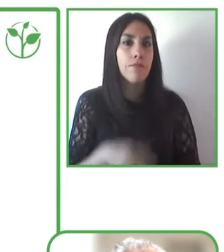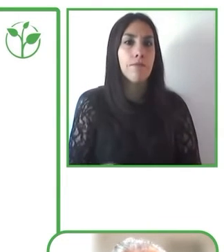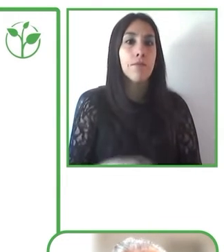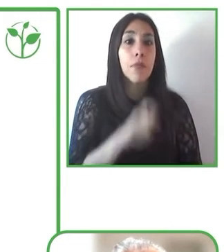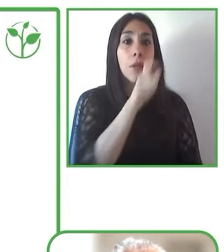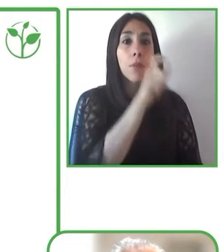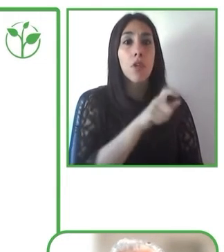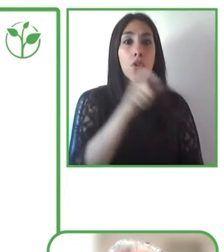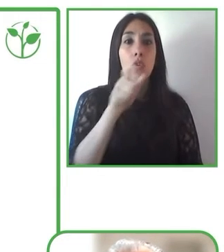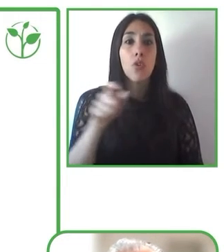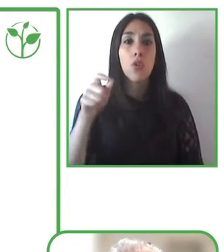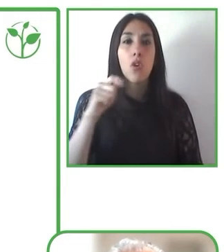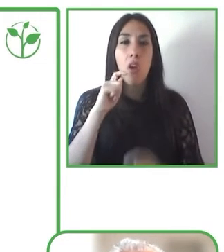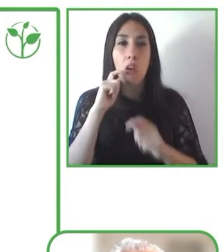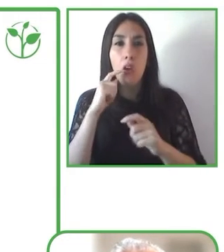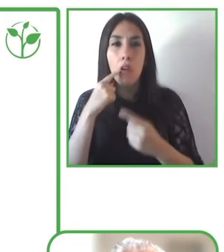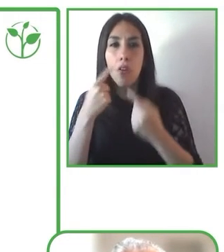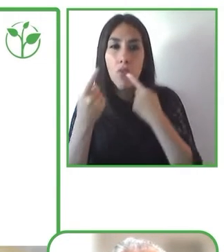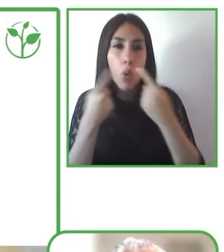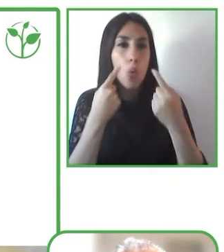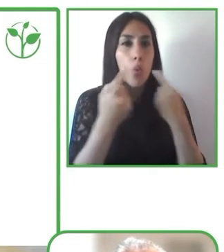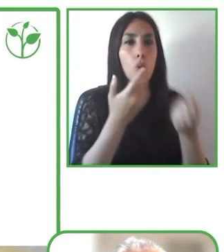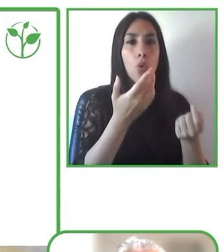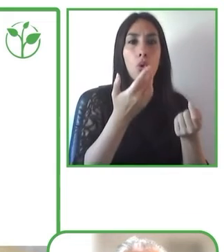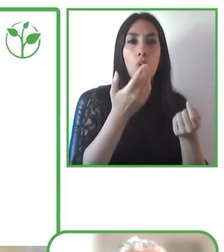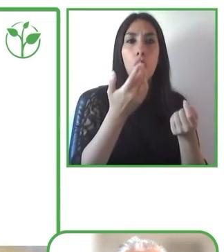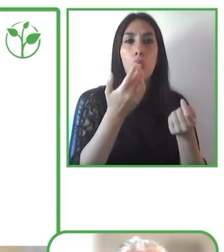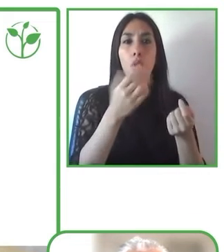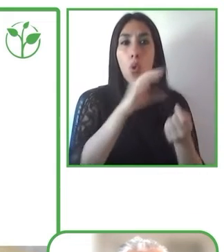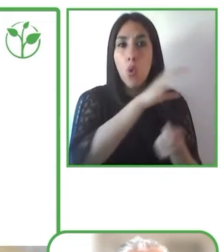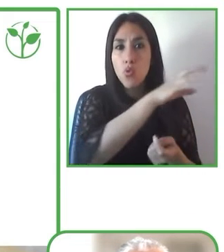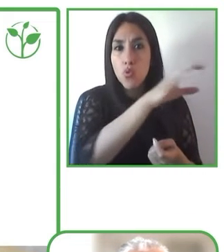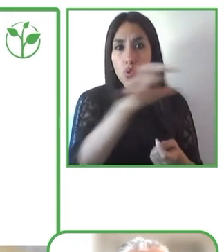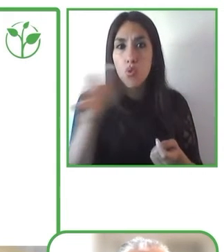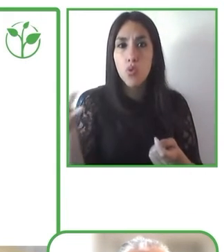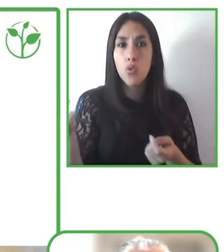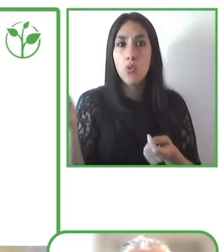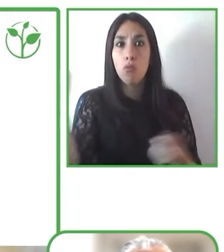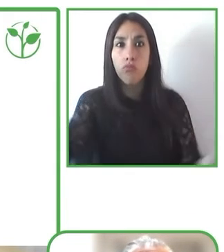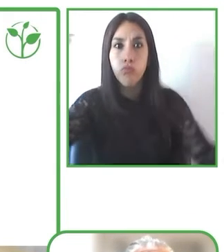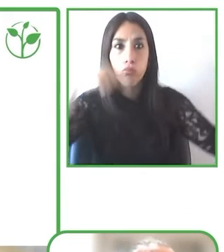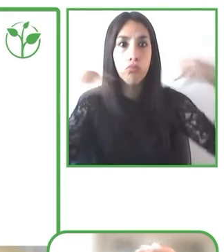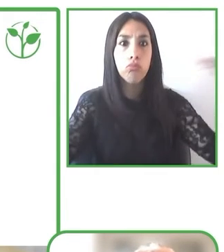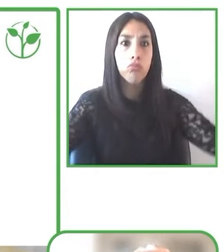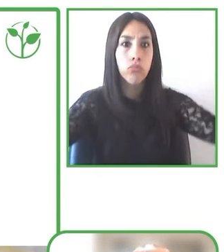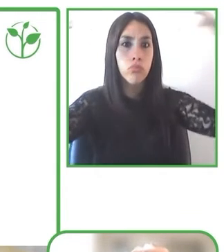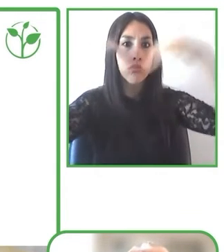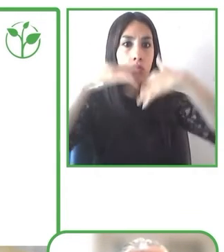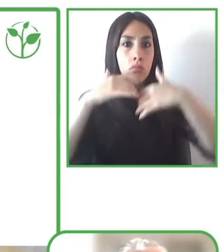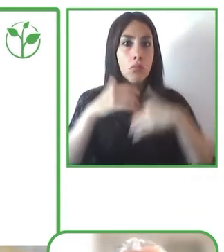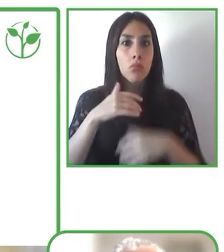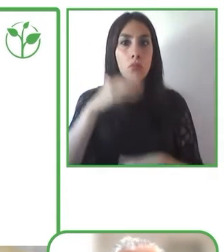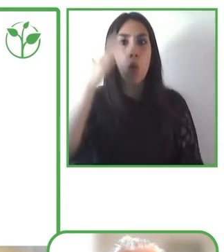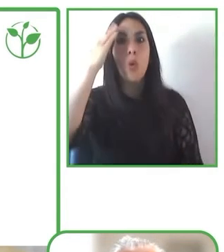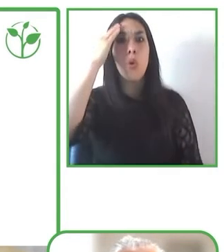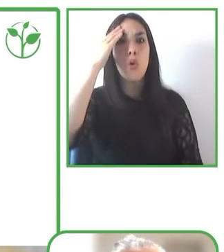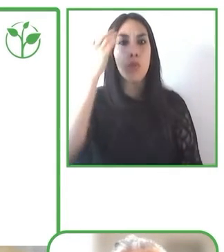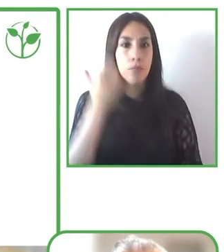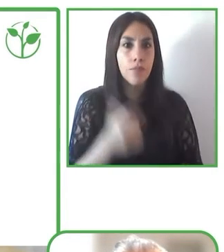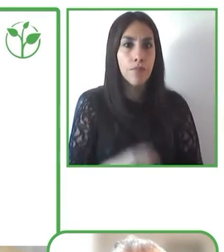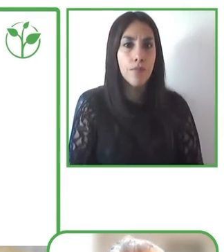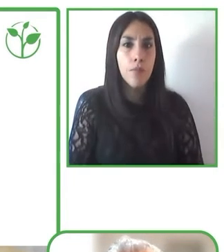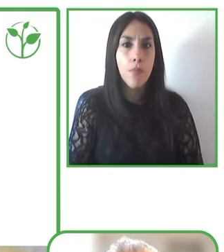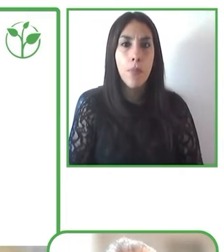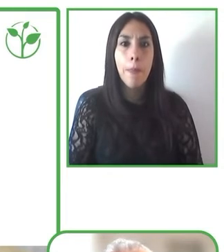perfección y que se pueden beneficiar también de este derecho fundamental. Planeta Fácil nació en